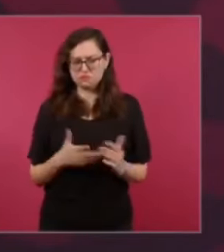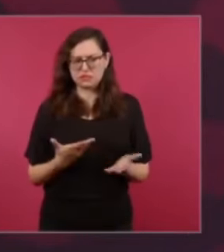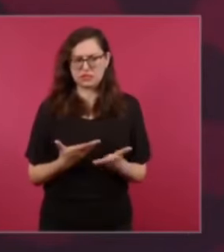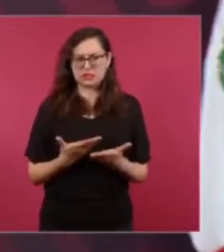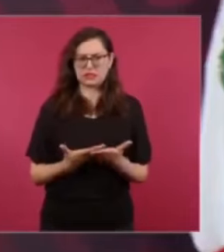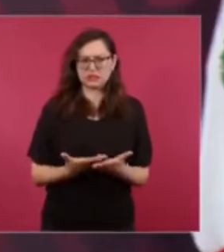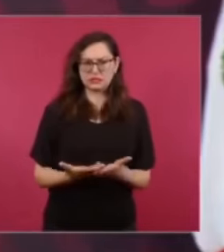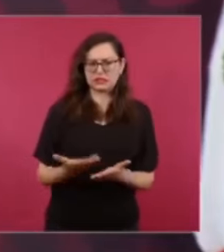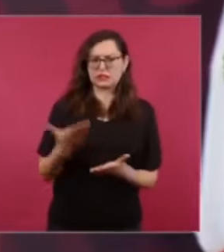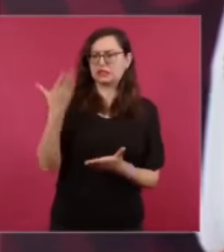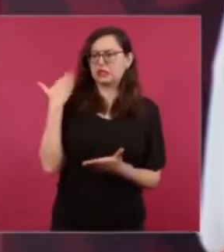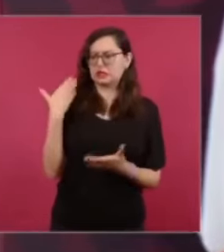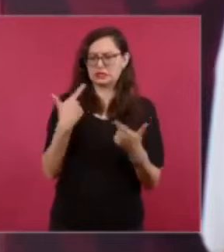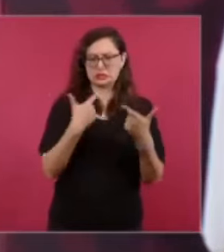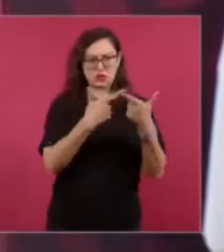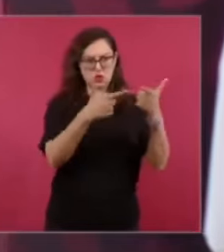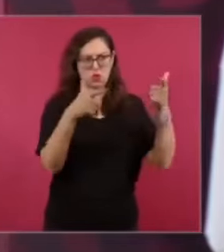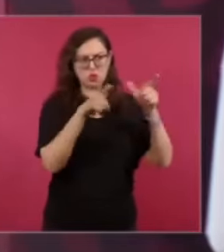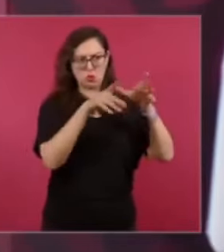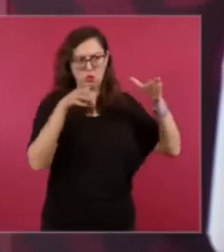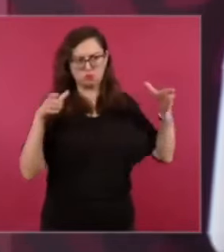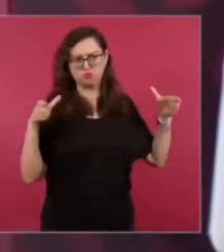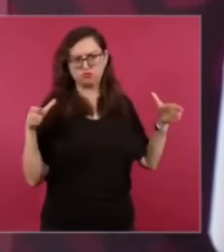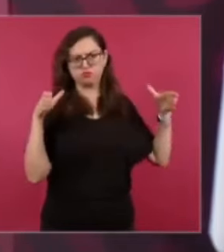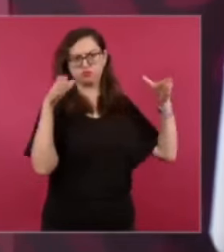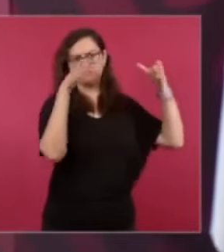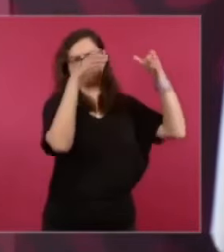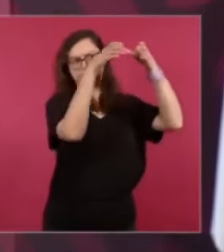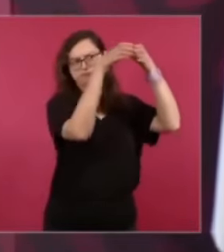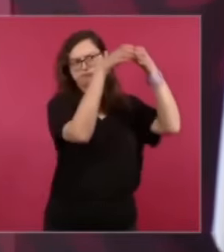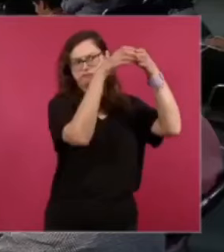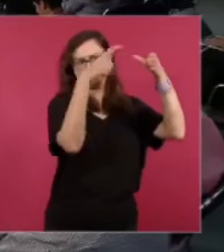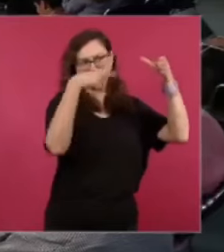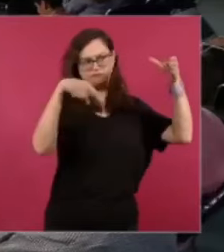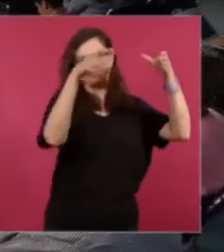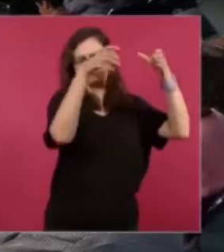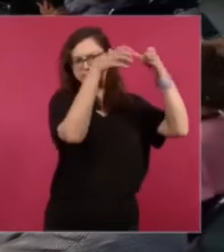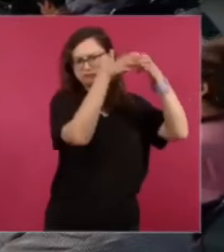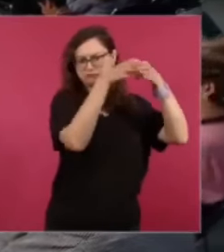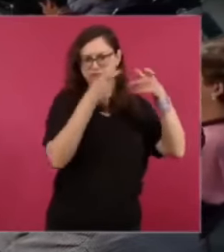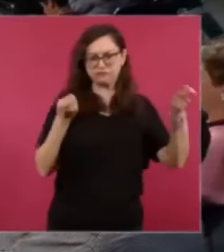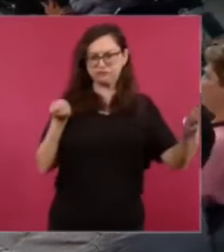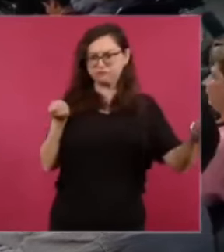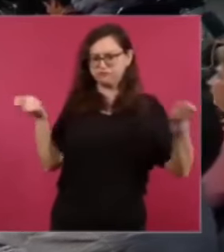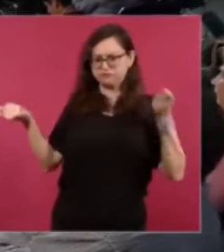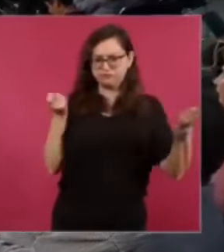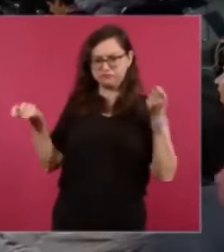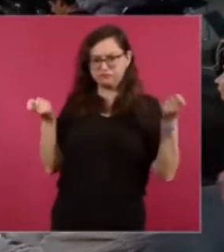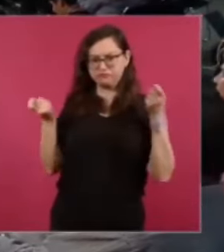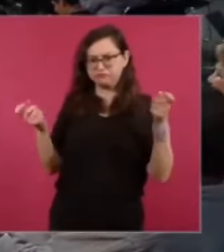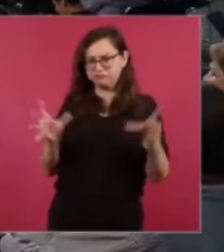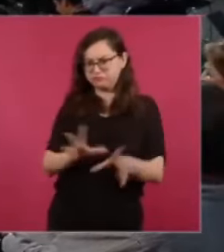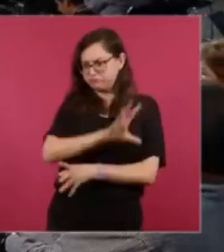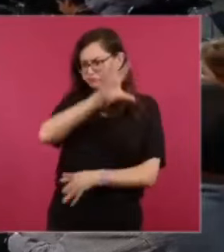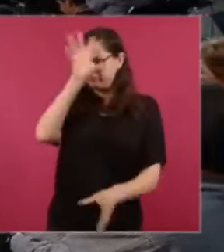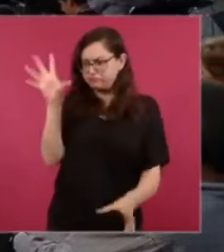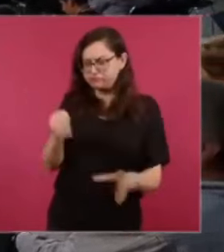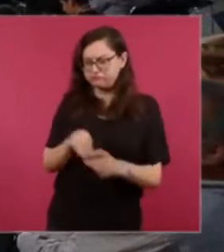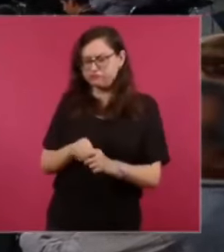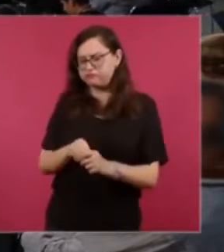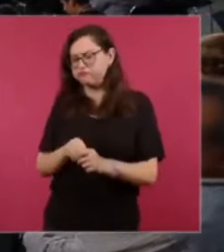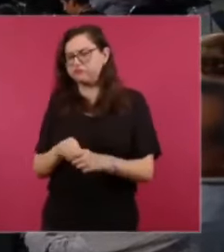de una minoría que engañaba porque no había democracia,